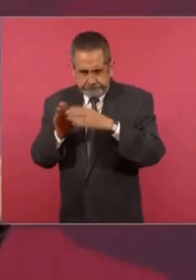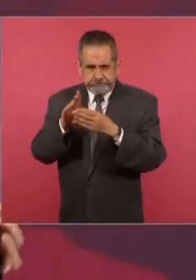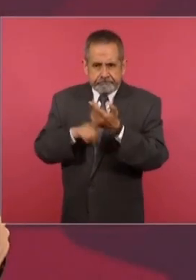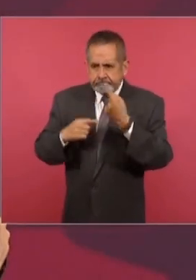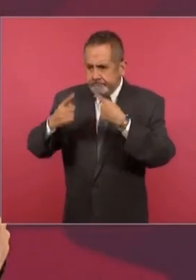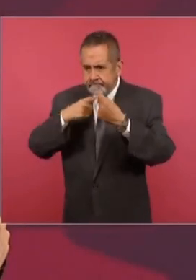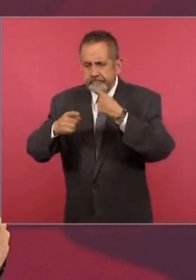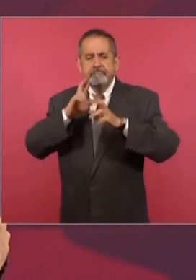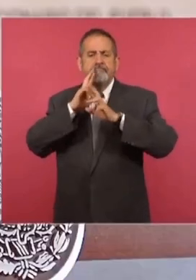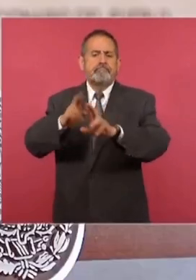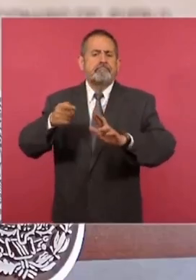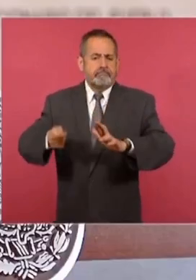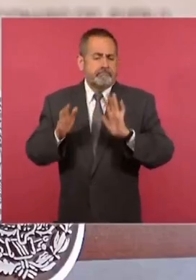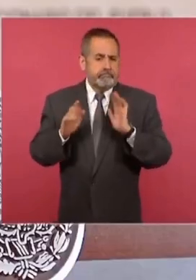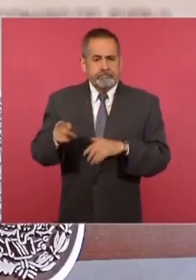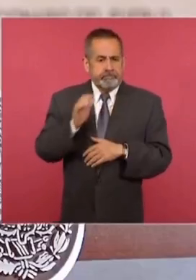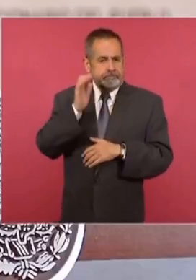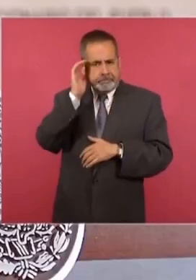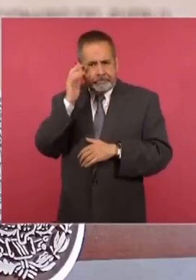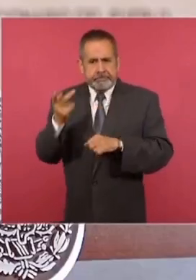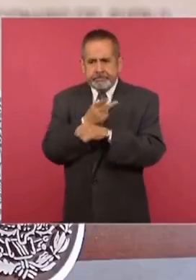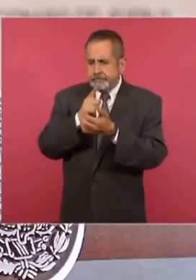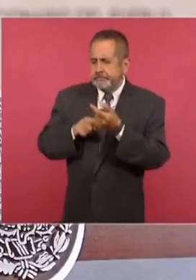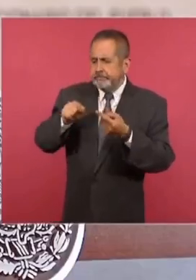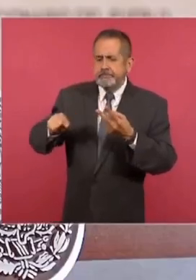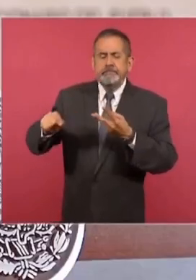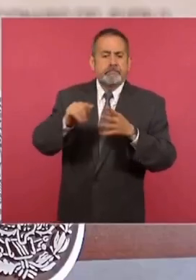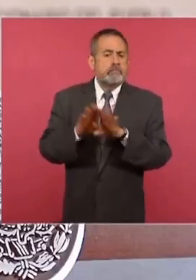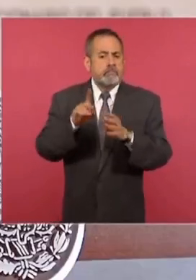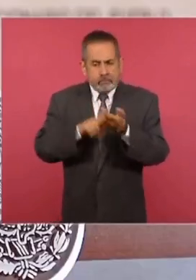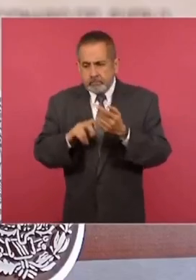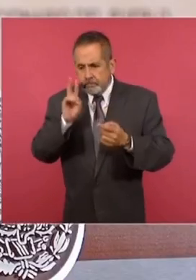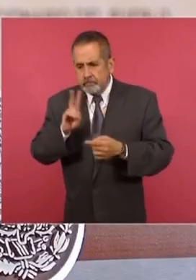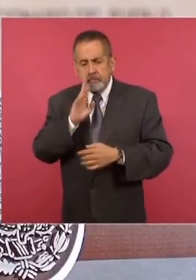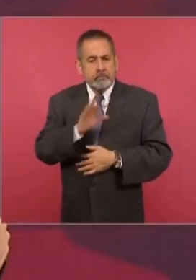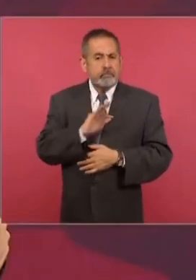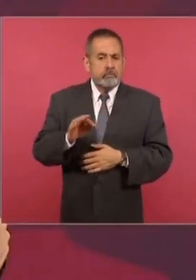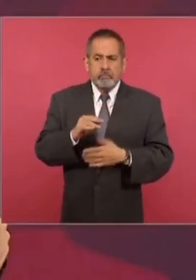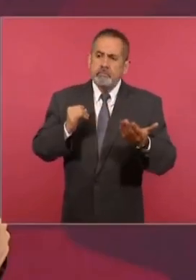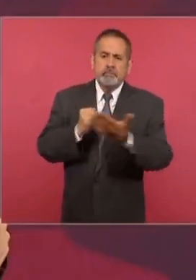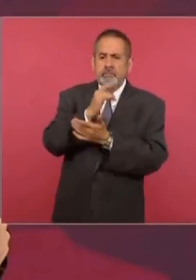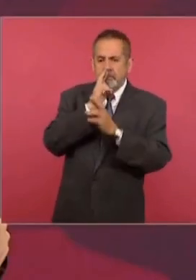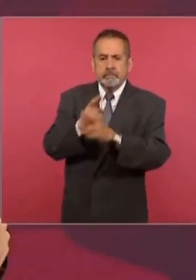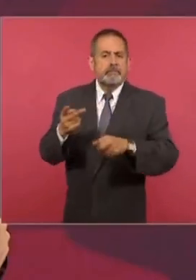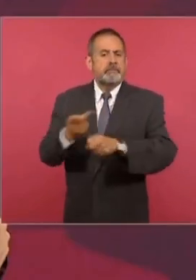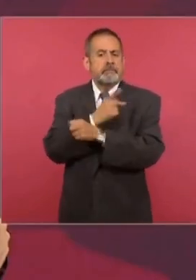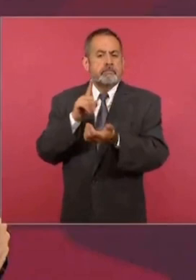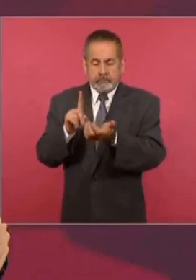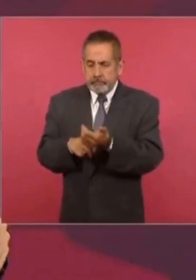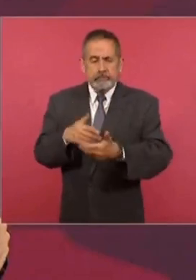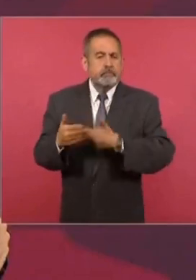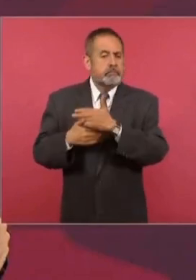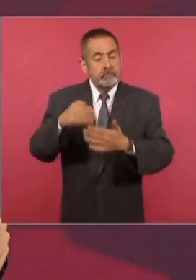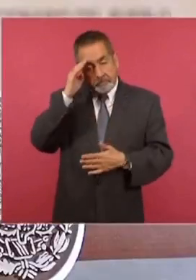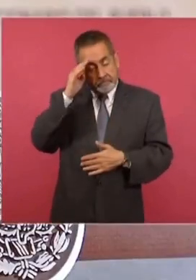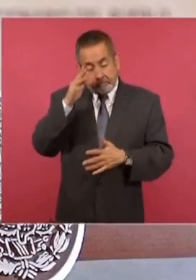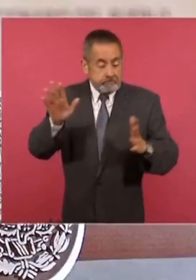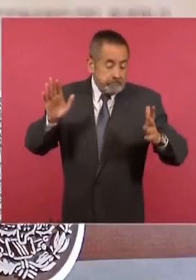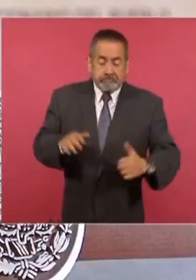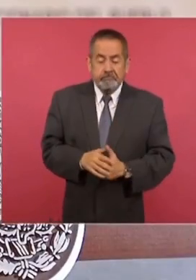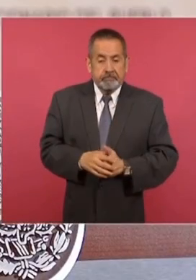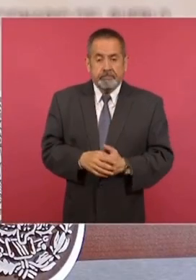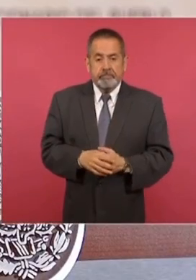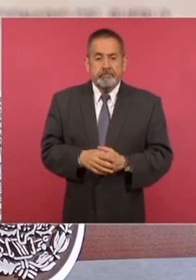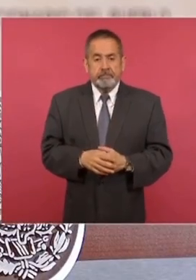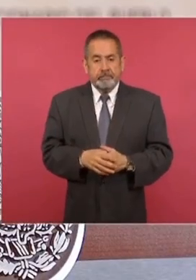partes y después de resolver, tendrá que escuchar cuáles son los planteamientos y en su momento resolver lo que así considere. Entonces,